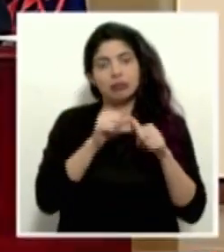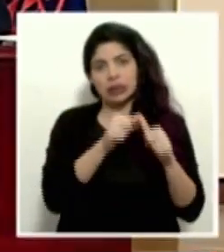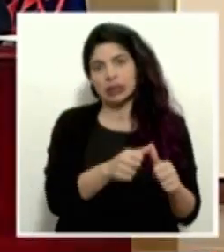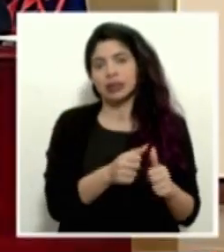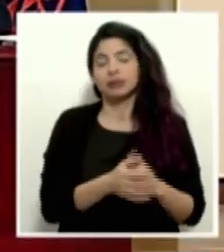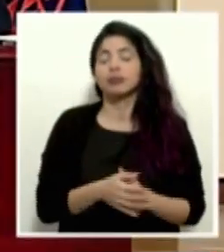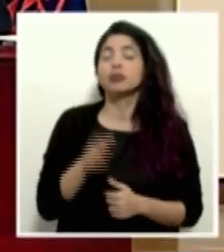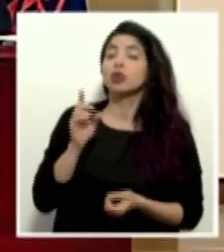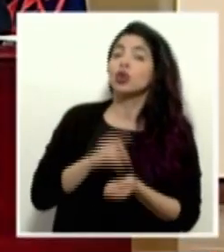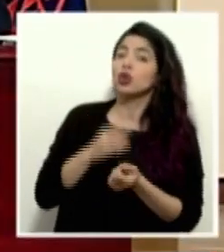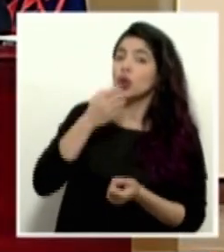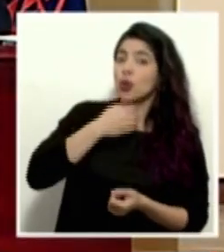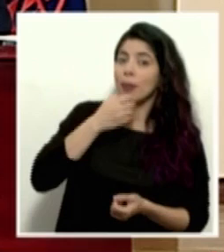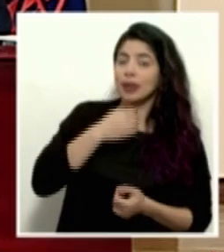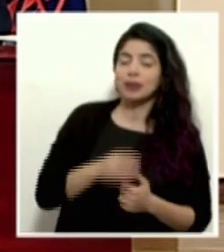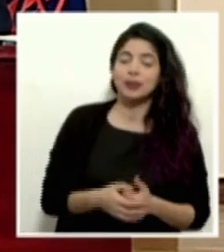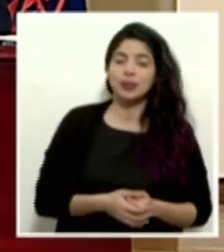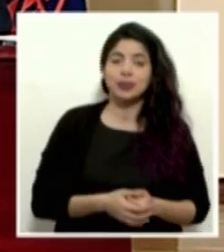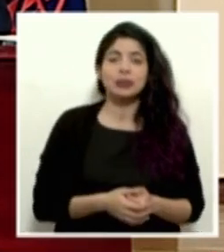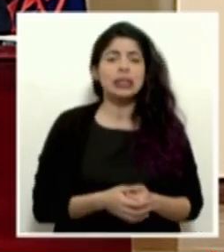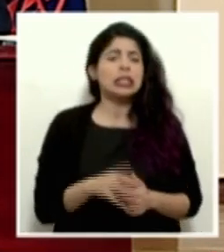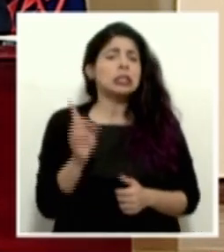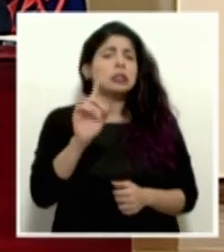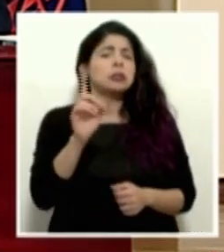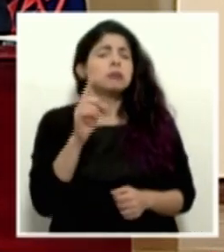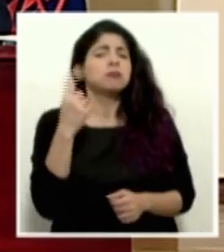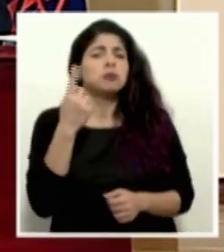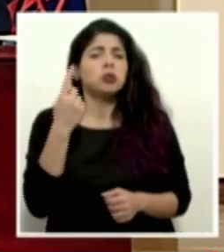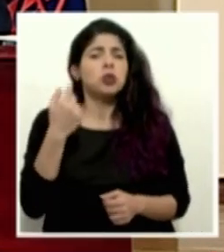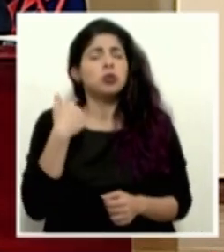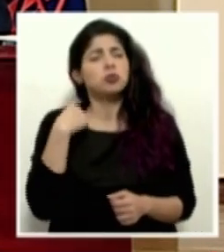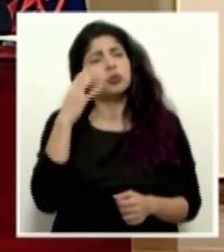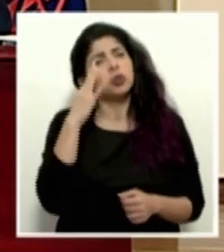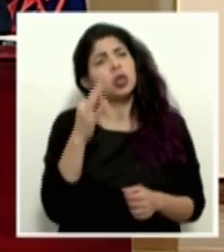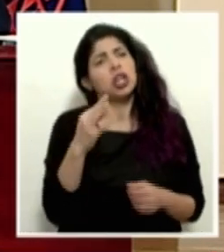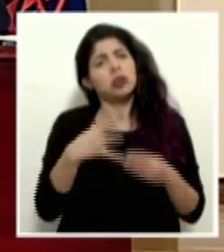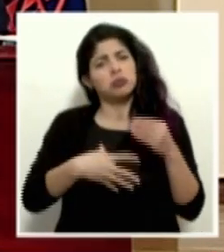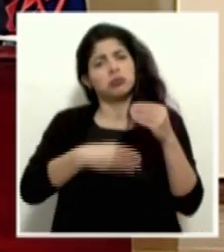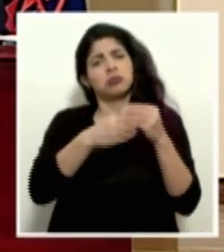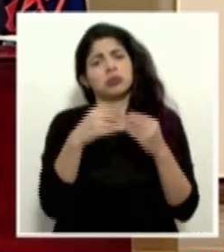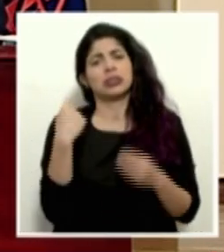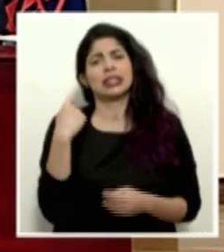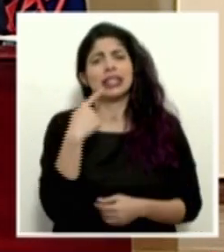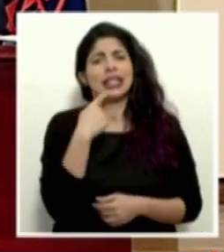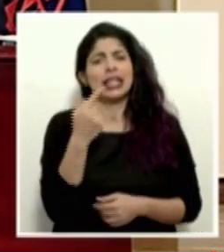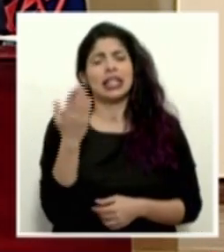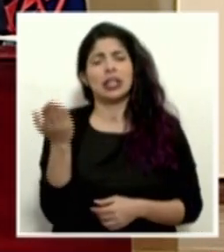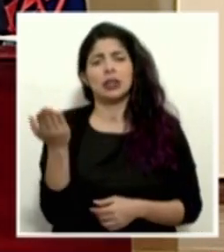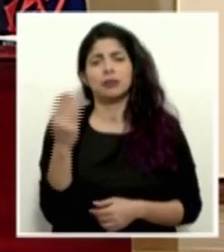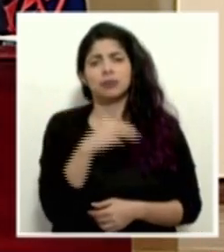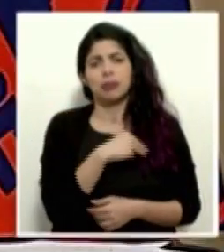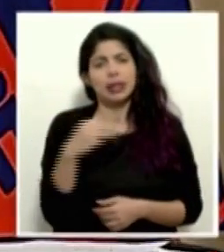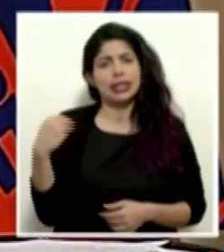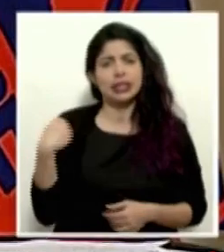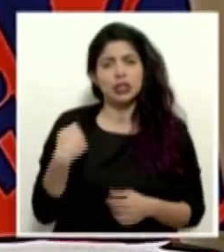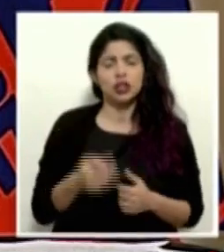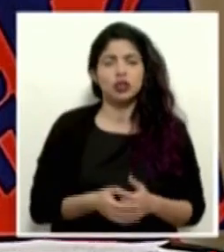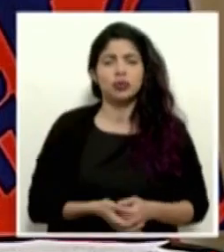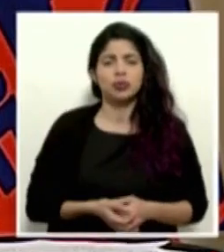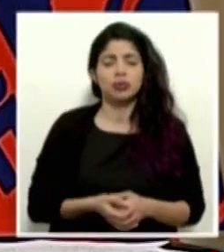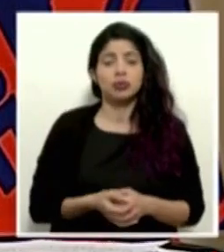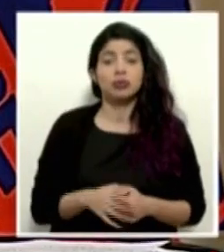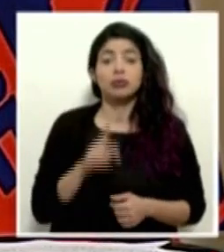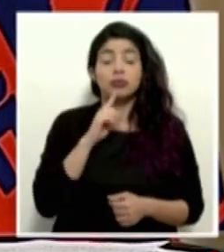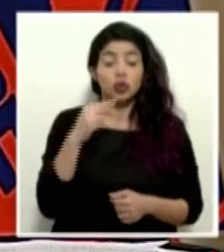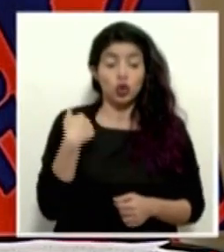Doctor Román Macaya. No, nada más, yo creo que reforzar lo que acaba de decir el ministro y